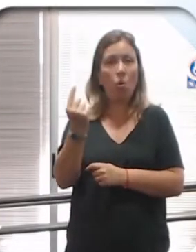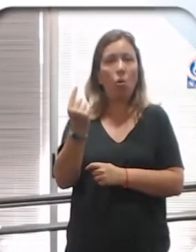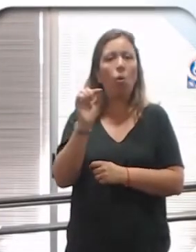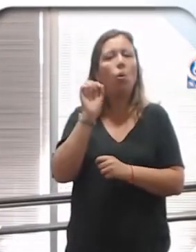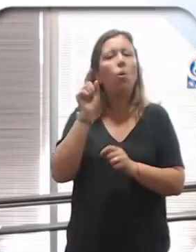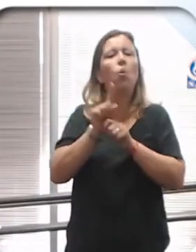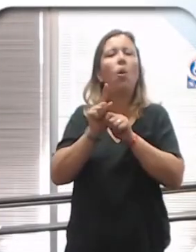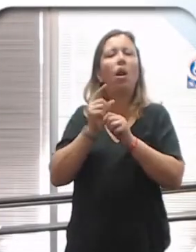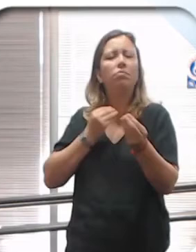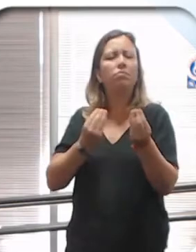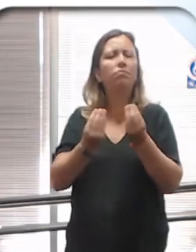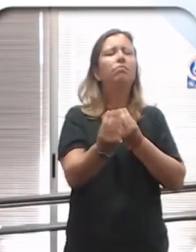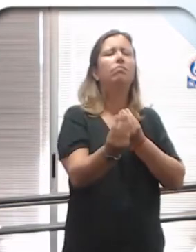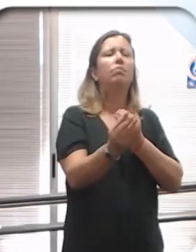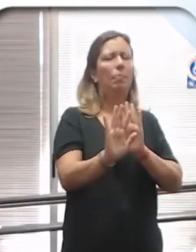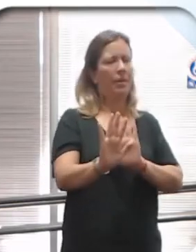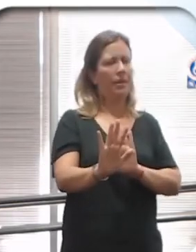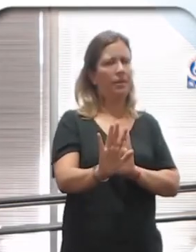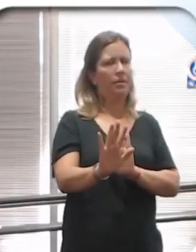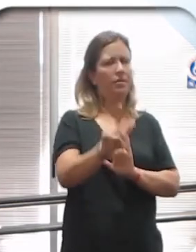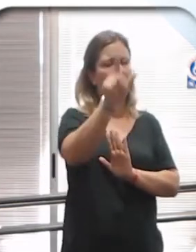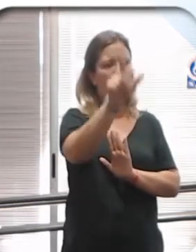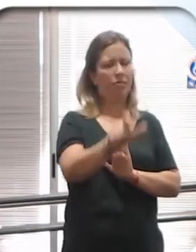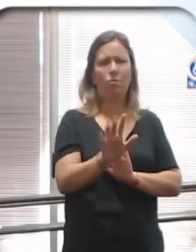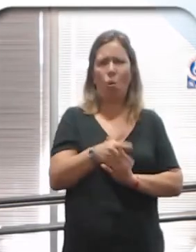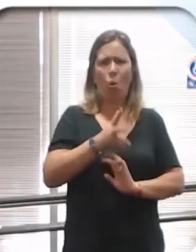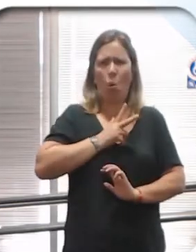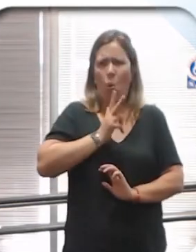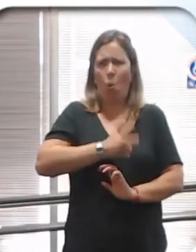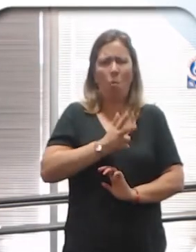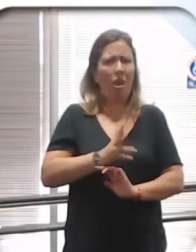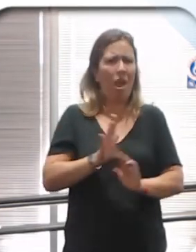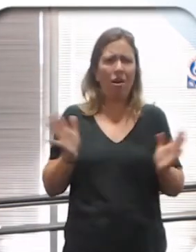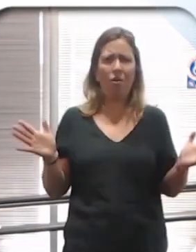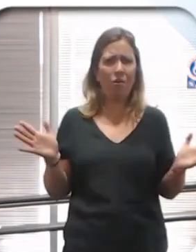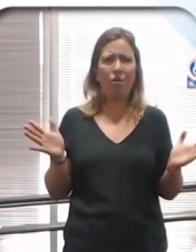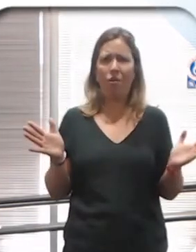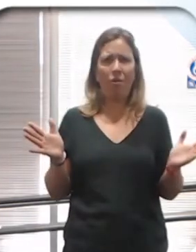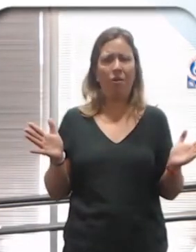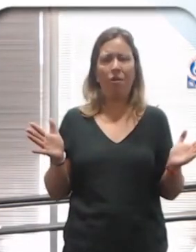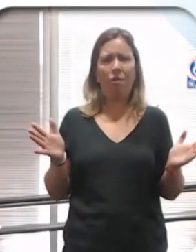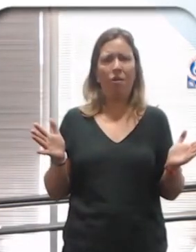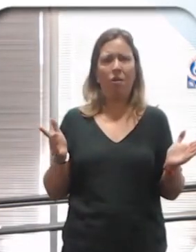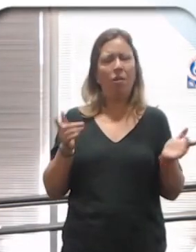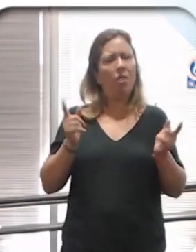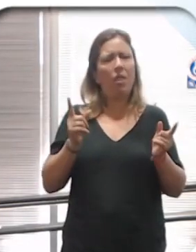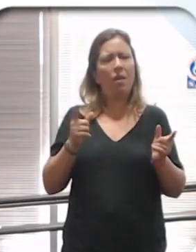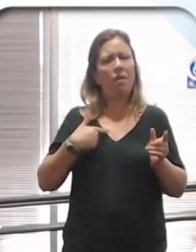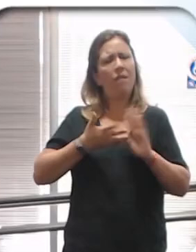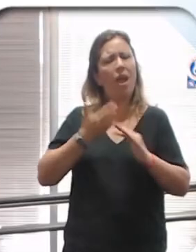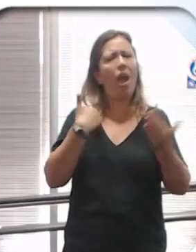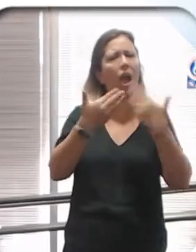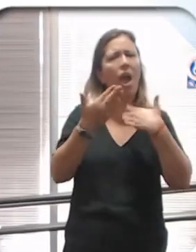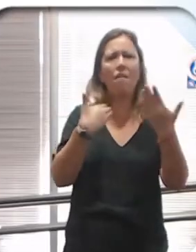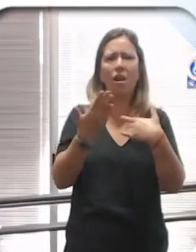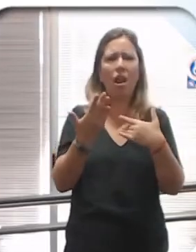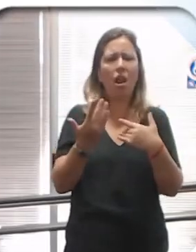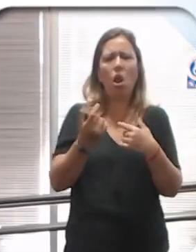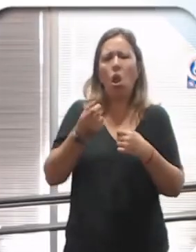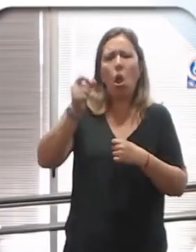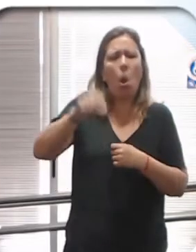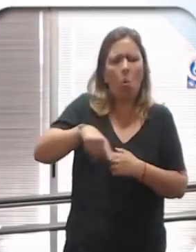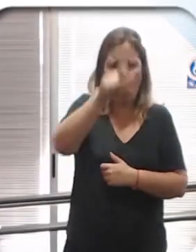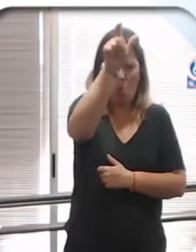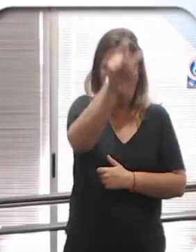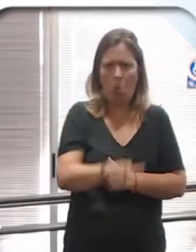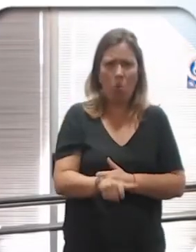pare un poquito y diga, pará, este es un ser humano común y corriente. Vamos a intentar hablar como común